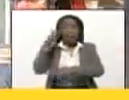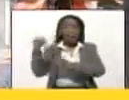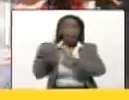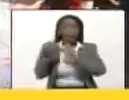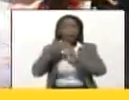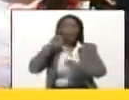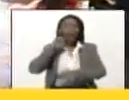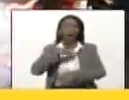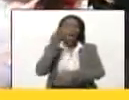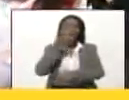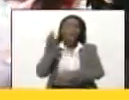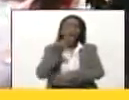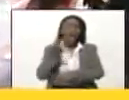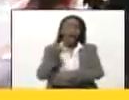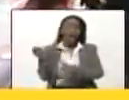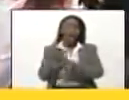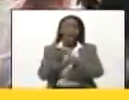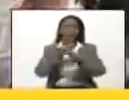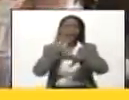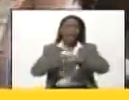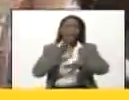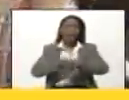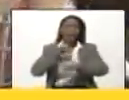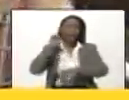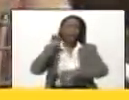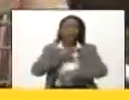original del genocidio indoamericano ¿no?